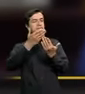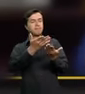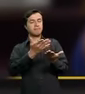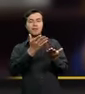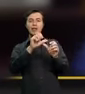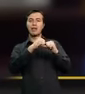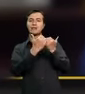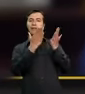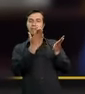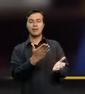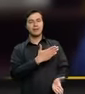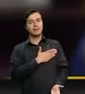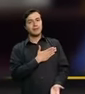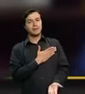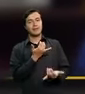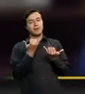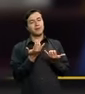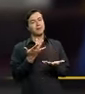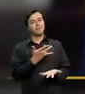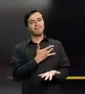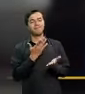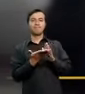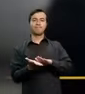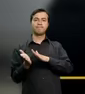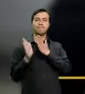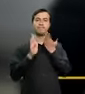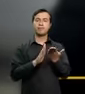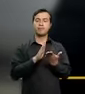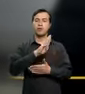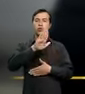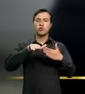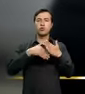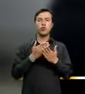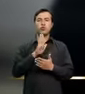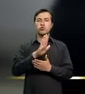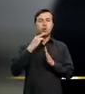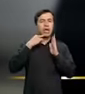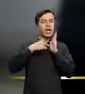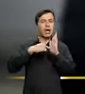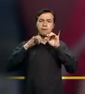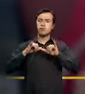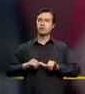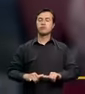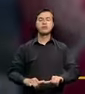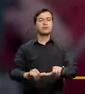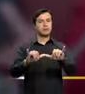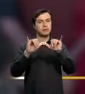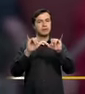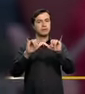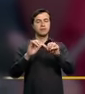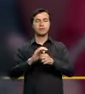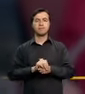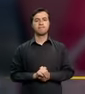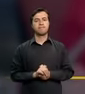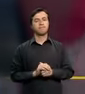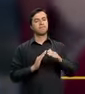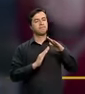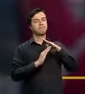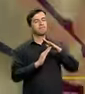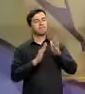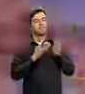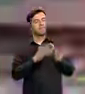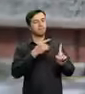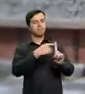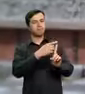legisladora que hoy no está más entre nosotros, pero cuyo legado va a perdurar en el tiempo. Paz en su tumba.